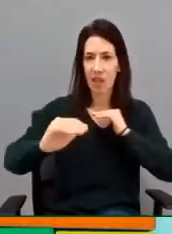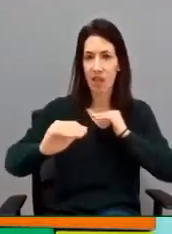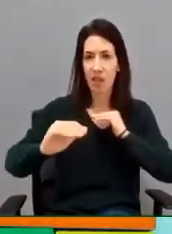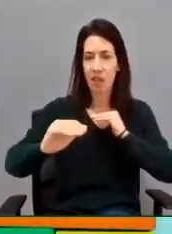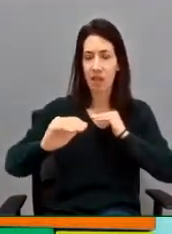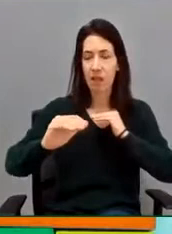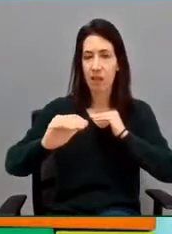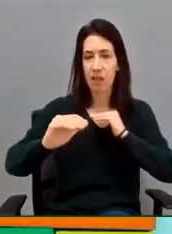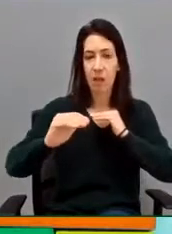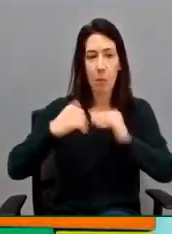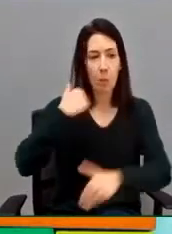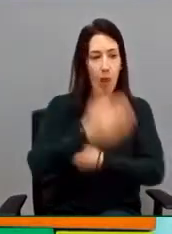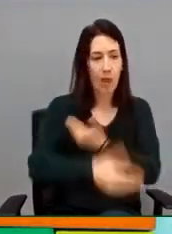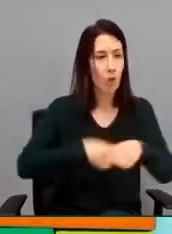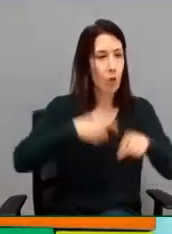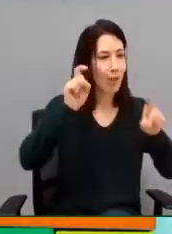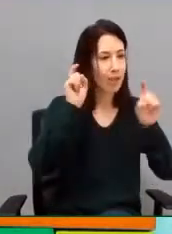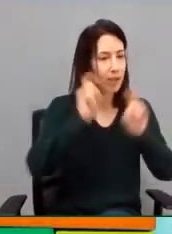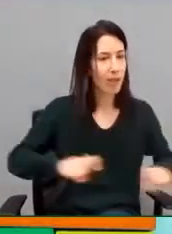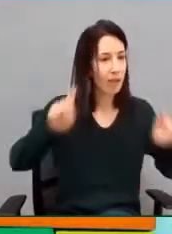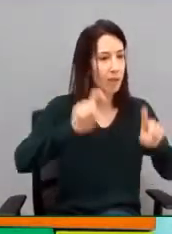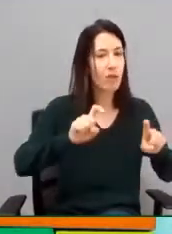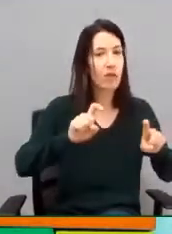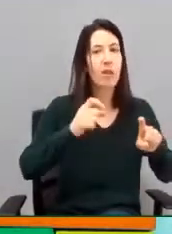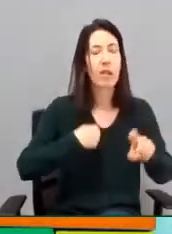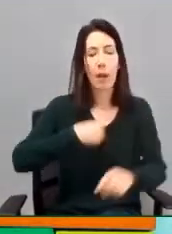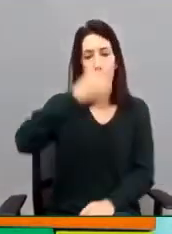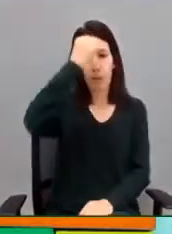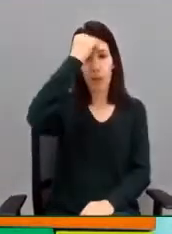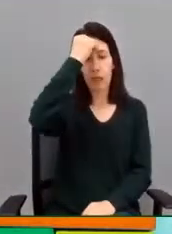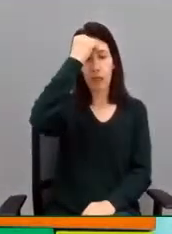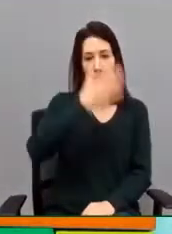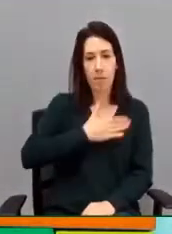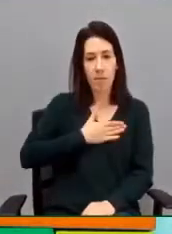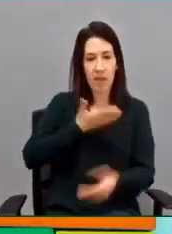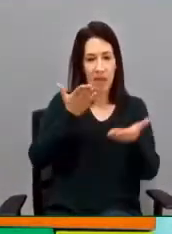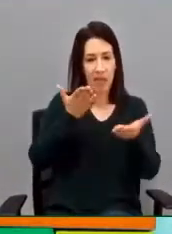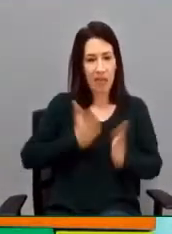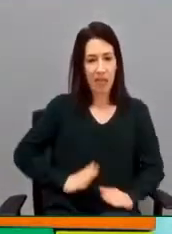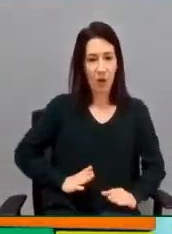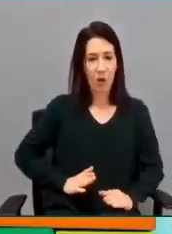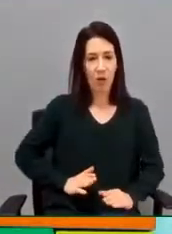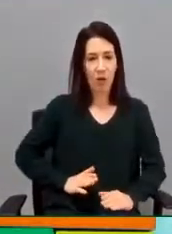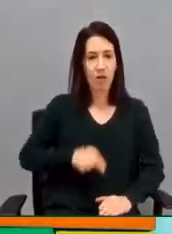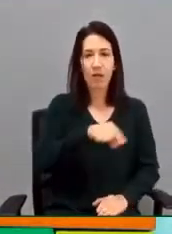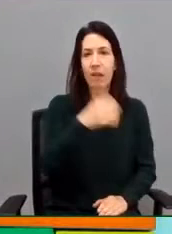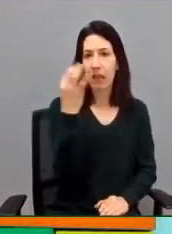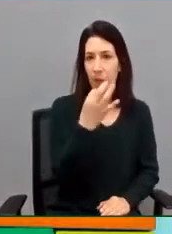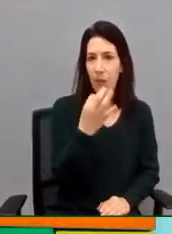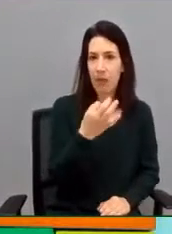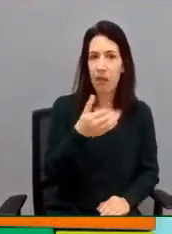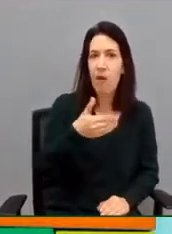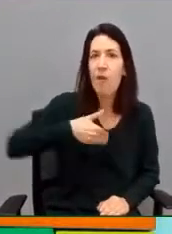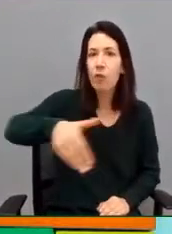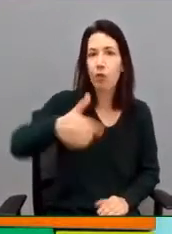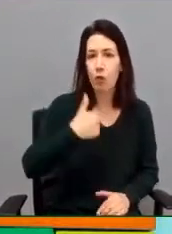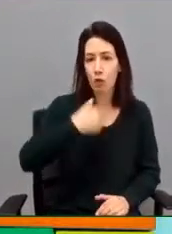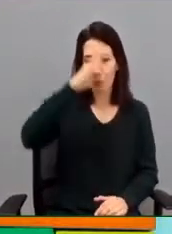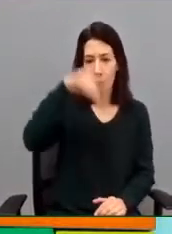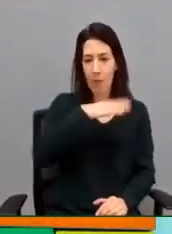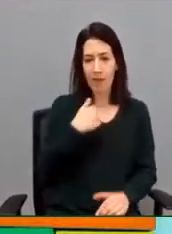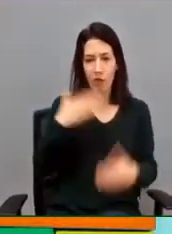proceso educativo, se plantean qué es lo que va a ocurrir con sus hijos cuando ellos nascen.